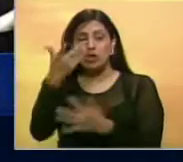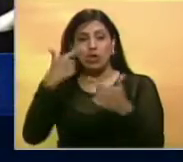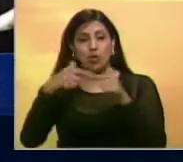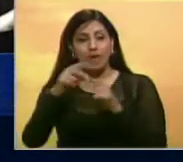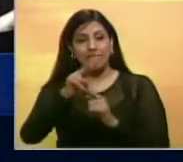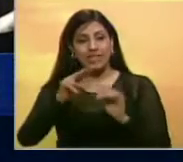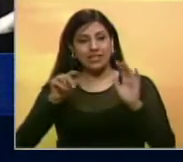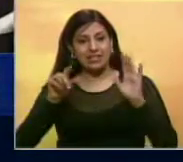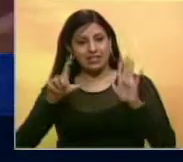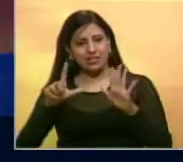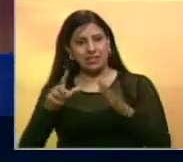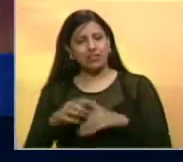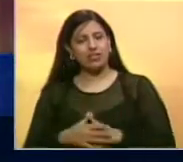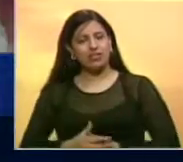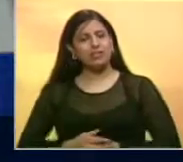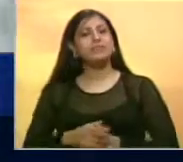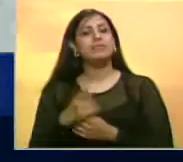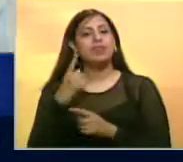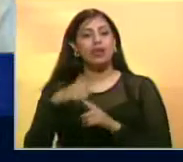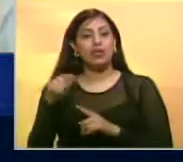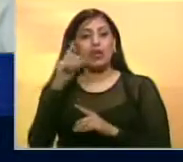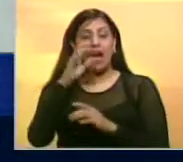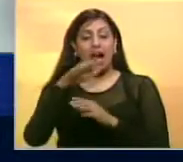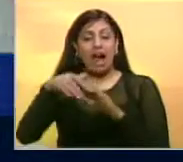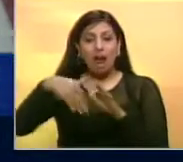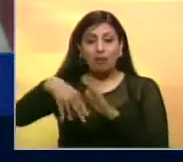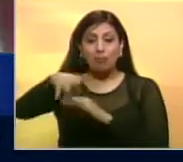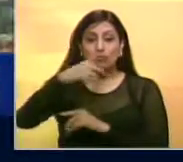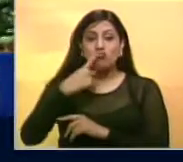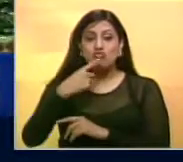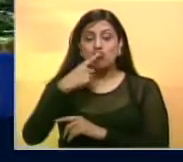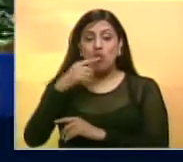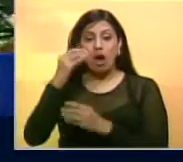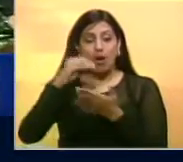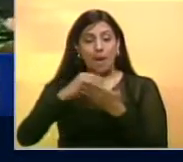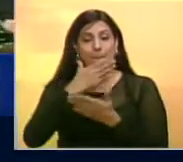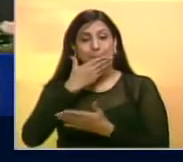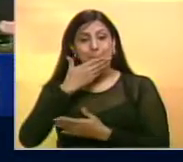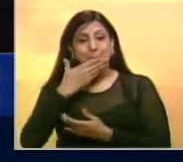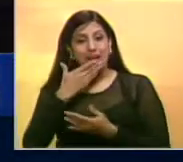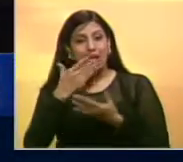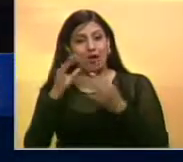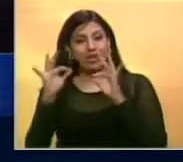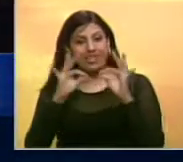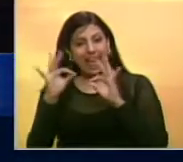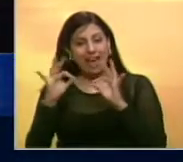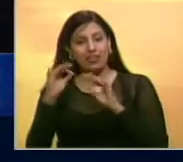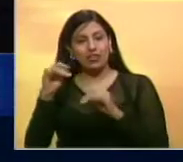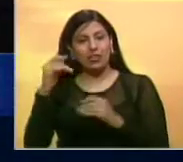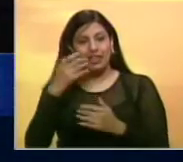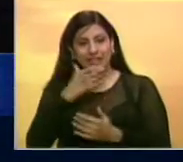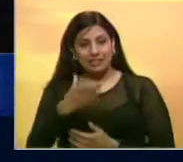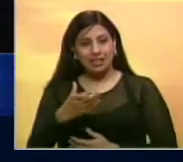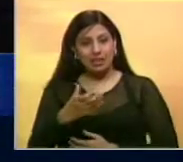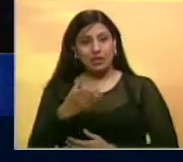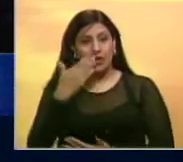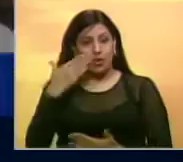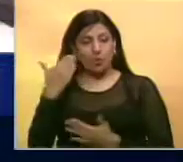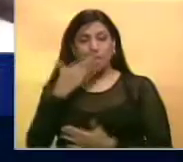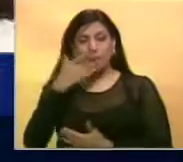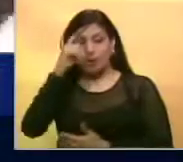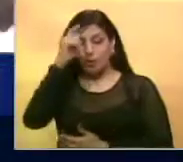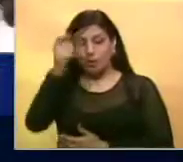número 27 de los premios siendo la primera alfombra roja del año para reconocer lo mejor de las interpretaciones de la temporada Johnny fue